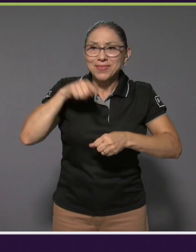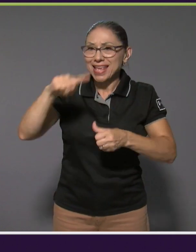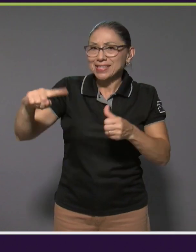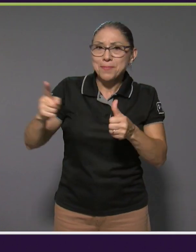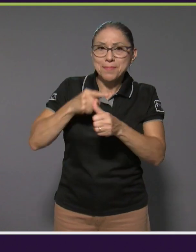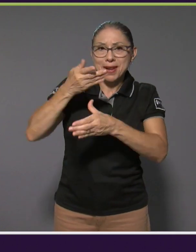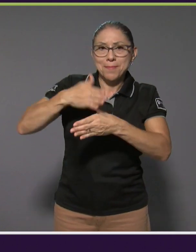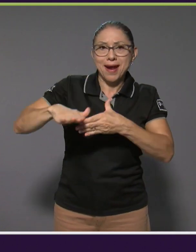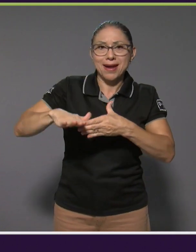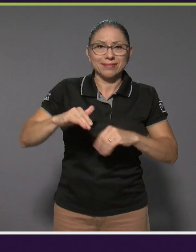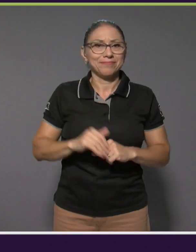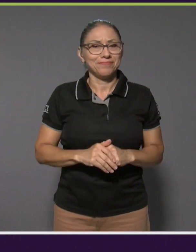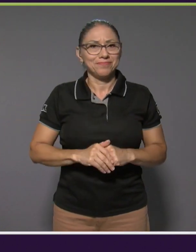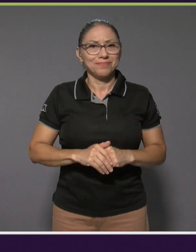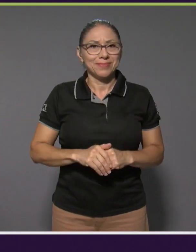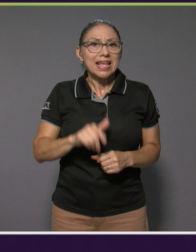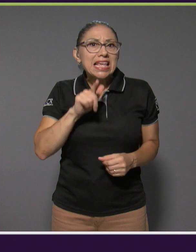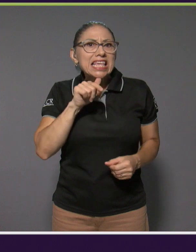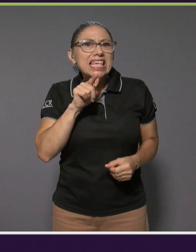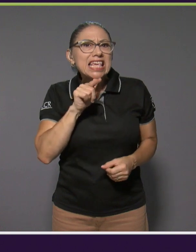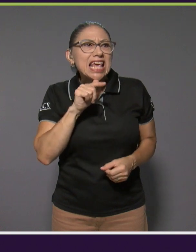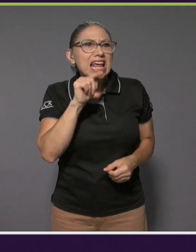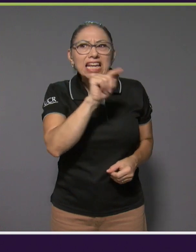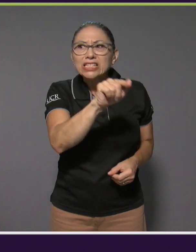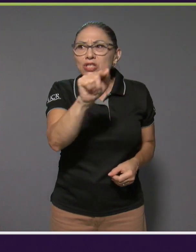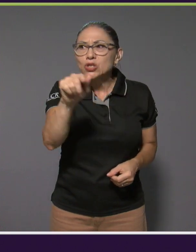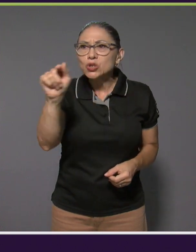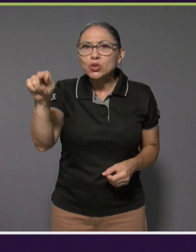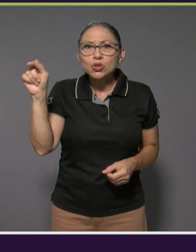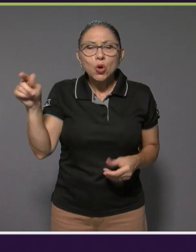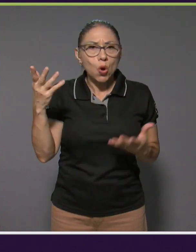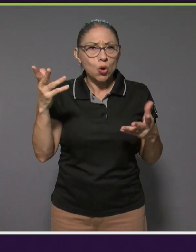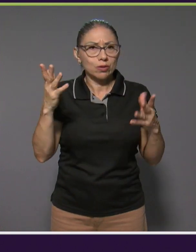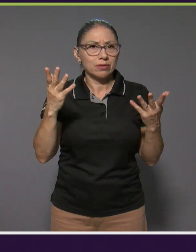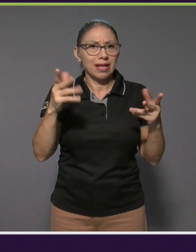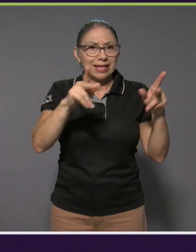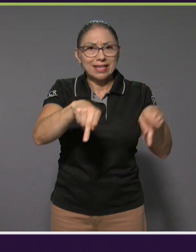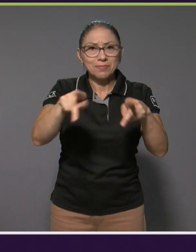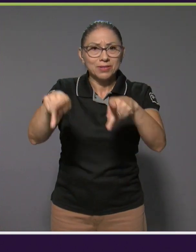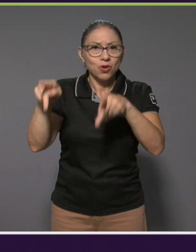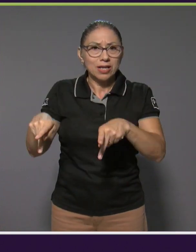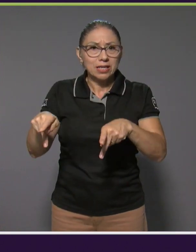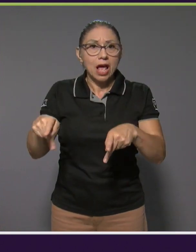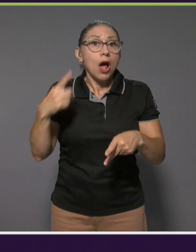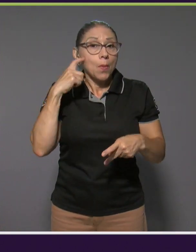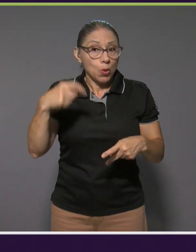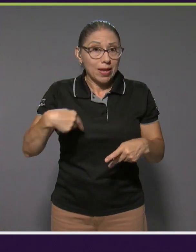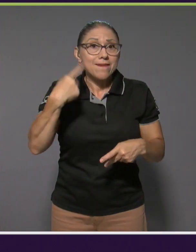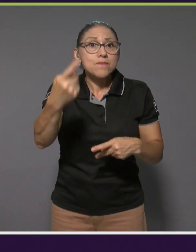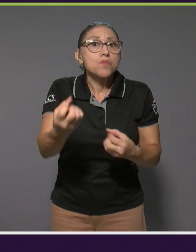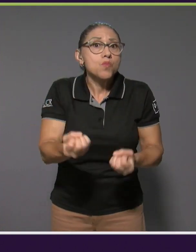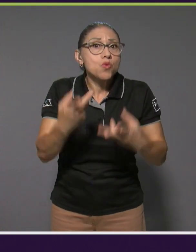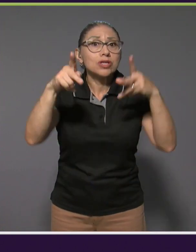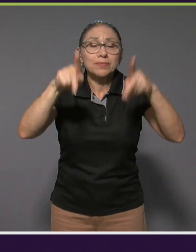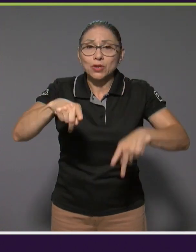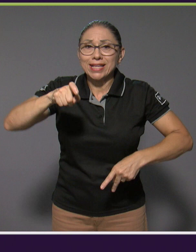¿Quiénes son? Porque vamos a tener muchísimos usuarios necesitando los servicios, pero también tenemos que